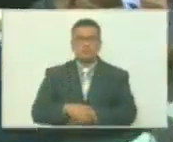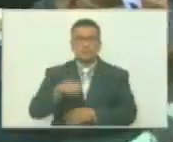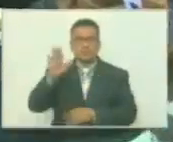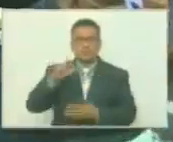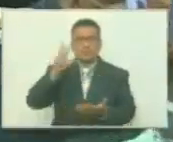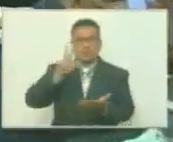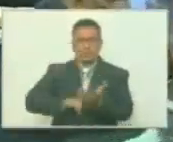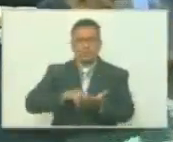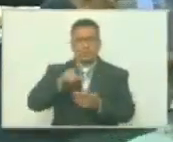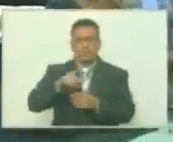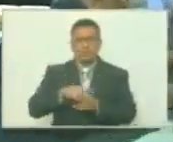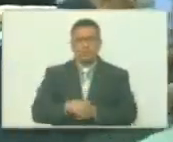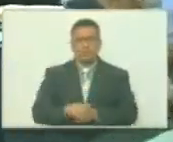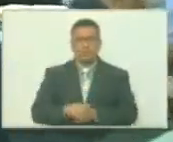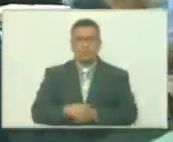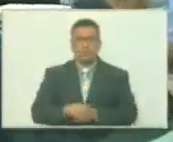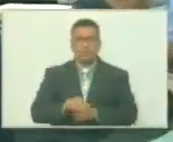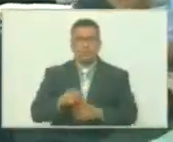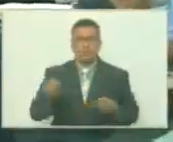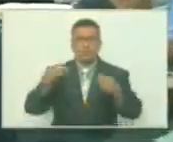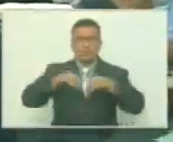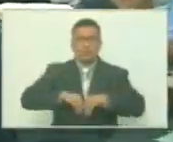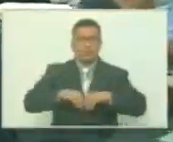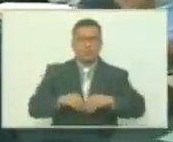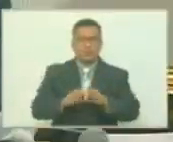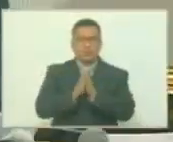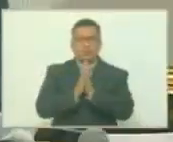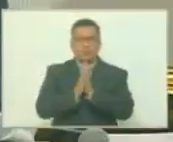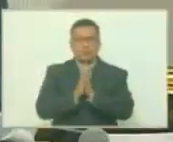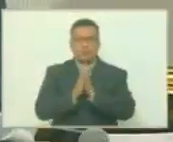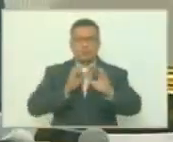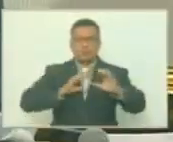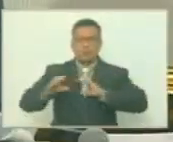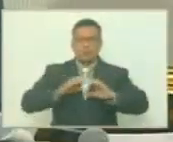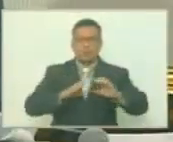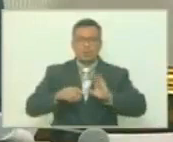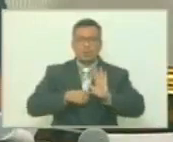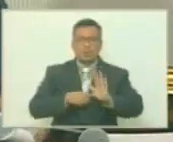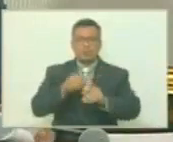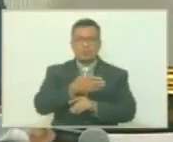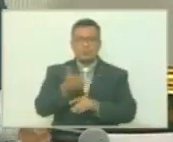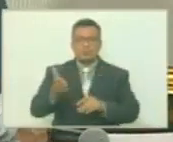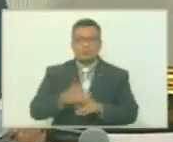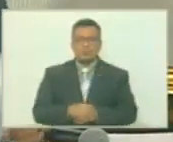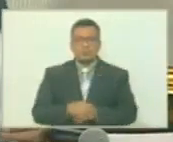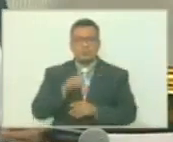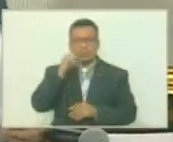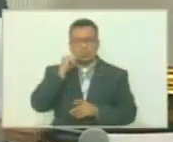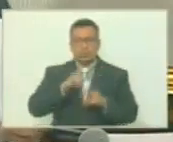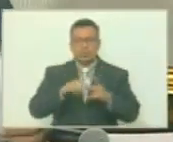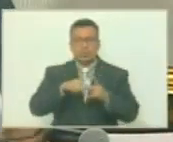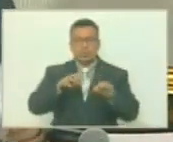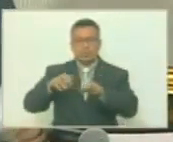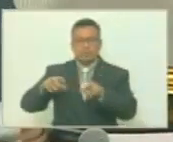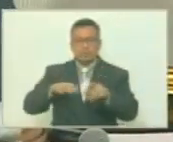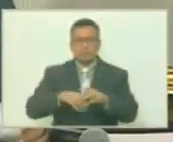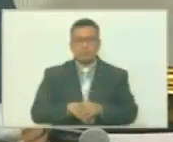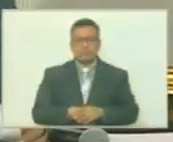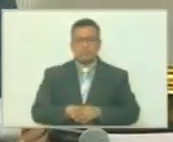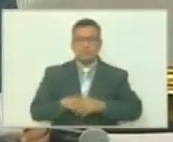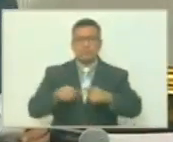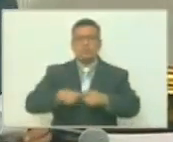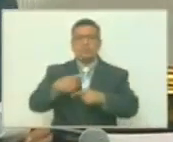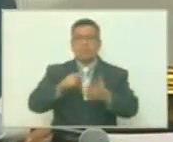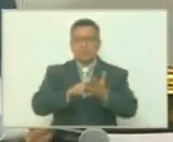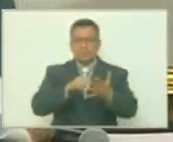aprobado el acuerdo por favor comuníquese y publiquese ciudadana secretaria siguiente